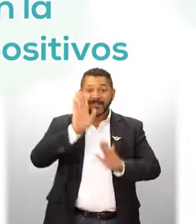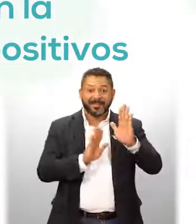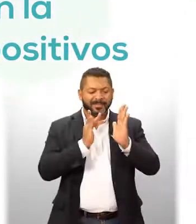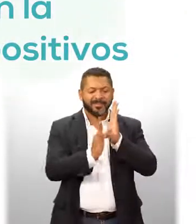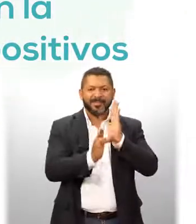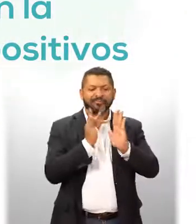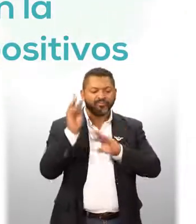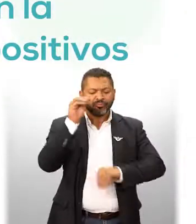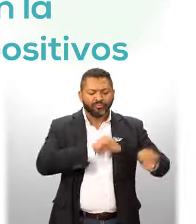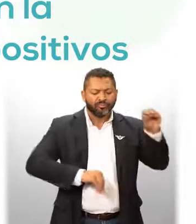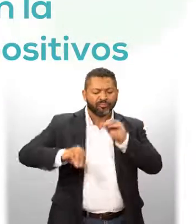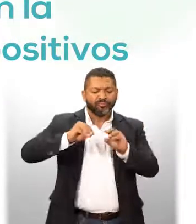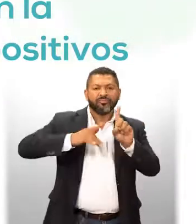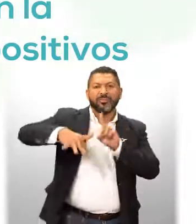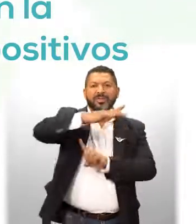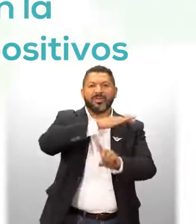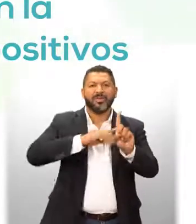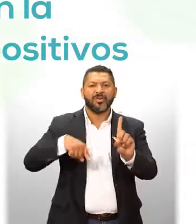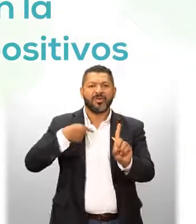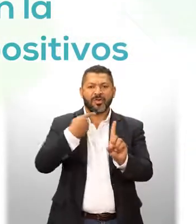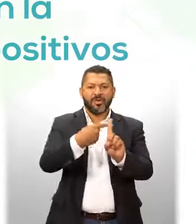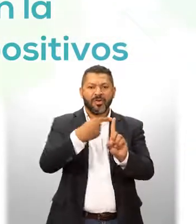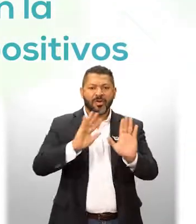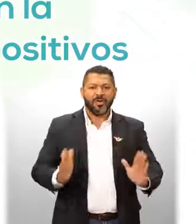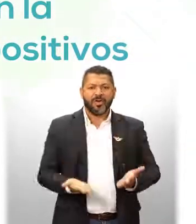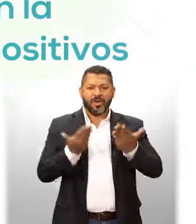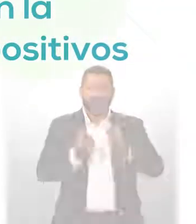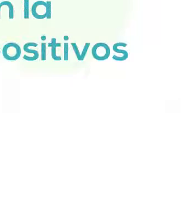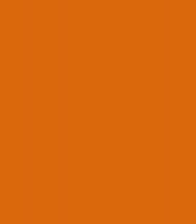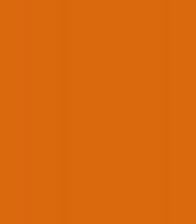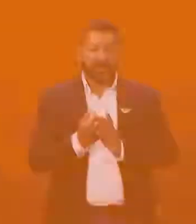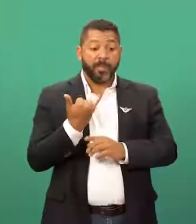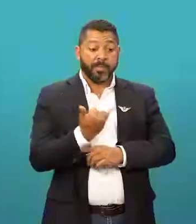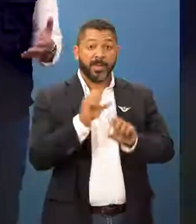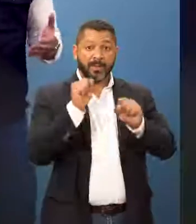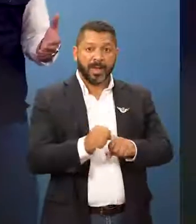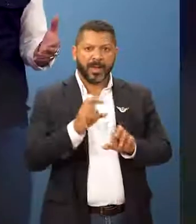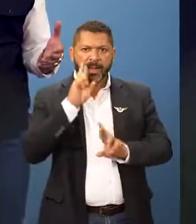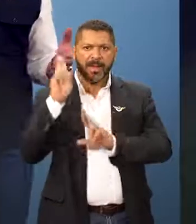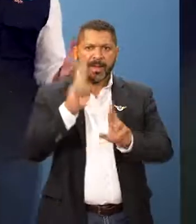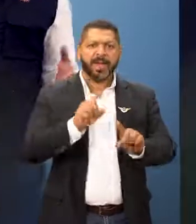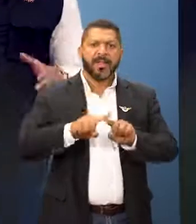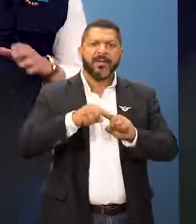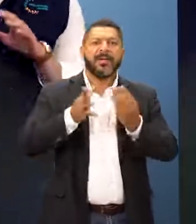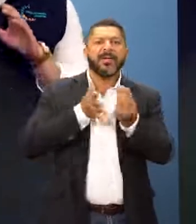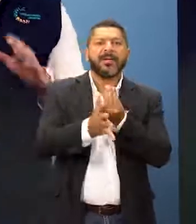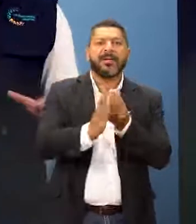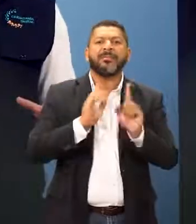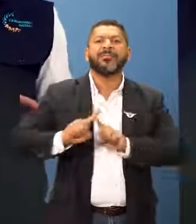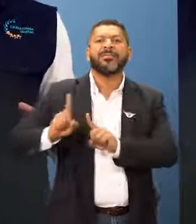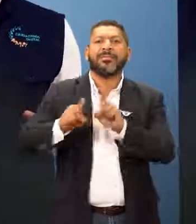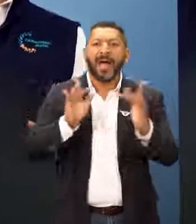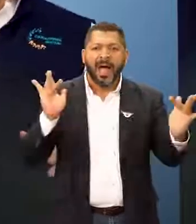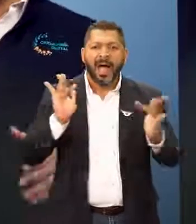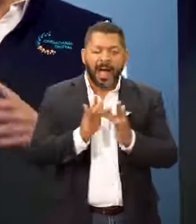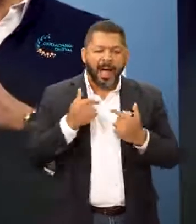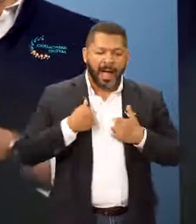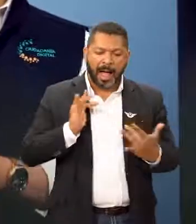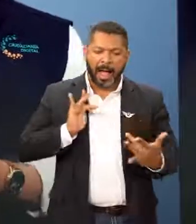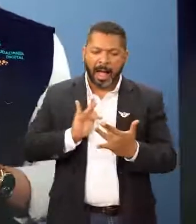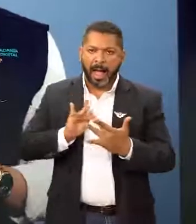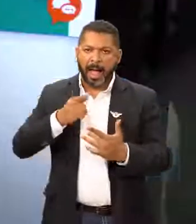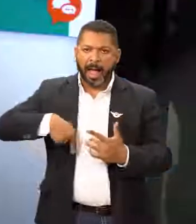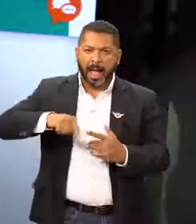Participando digitalmente en la construcción de entornos positivos. Aquí podrás reconocer los medios de comunicación digital